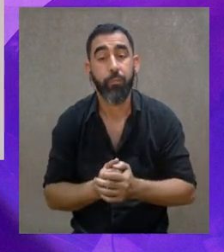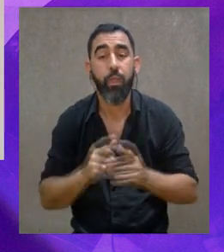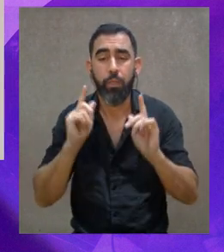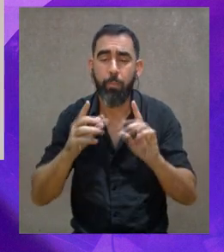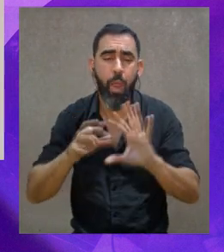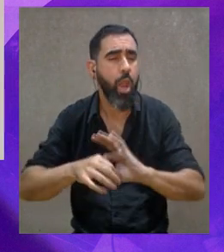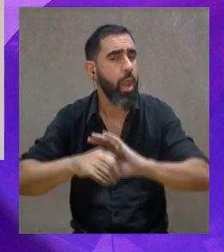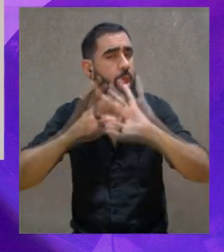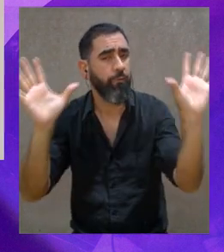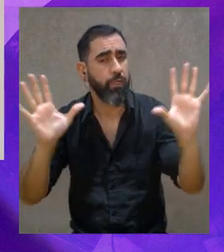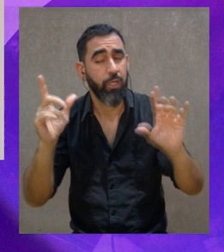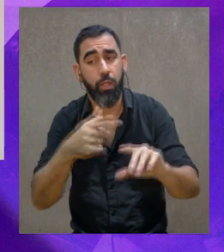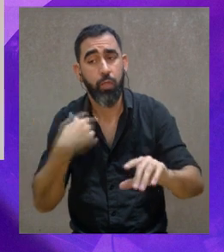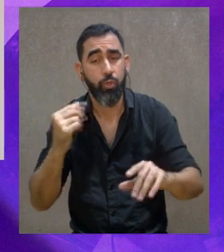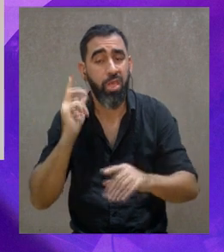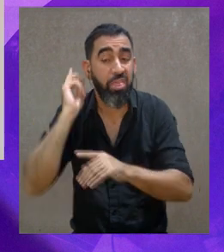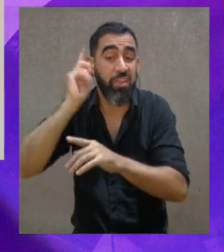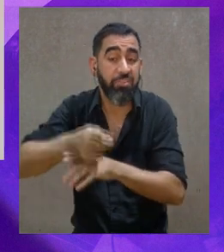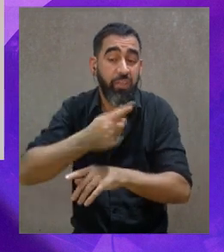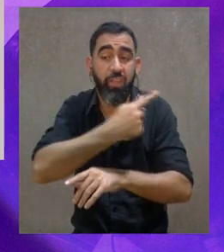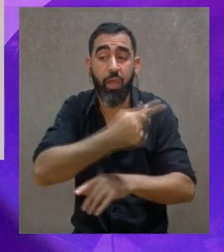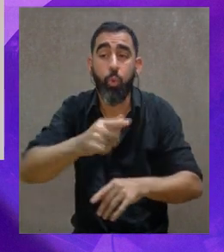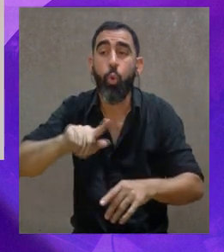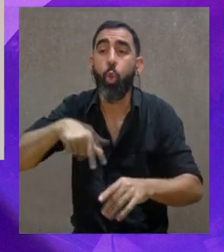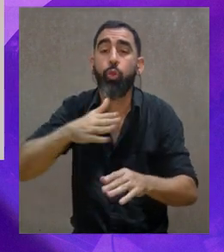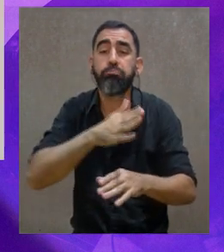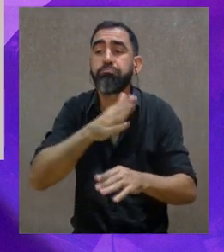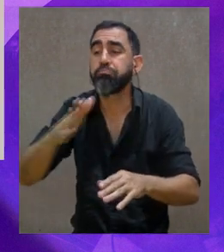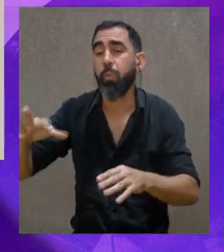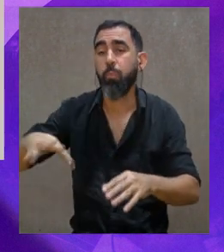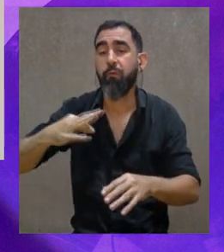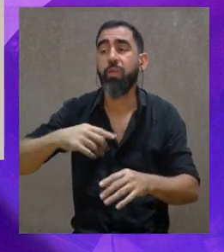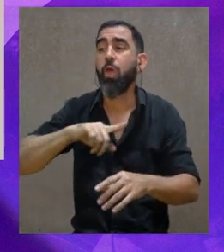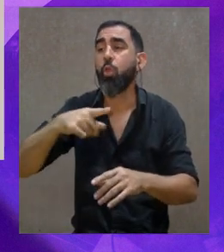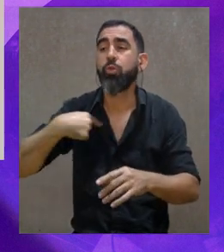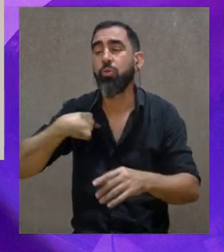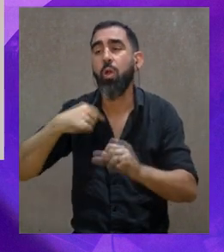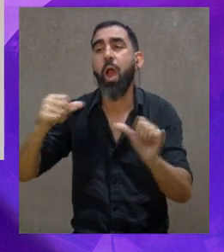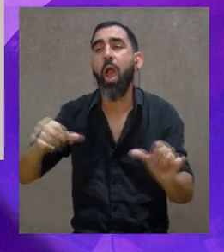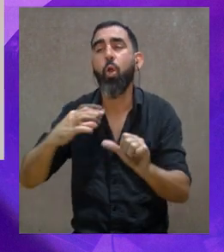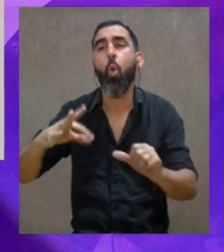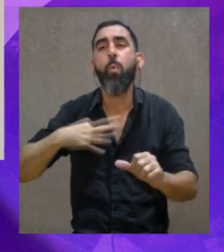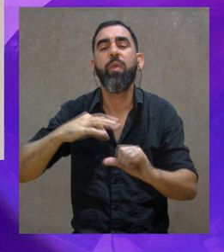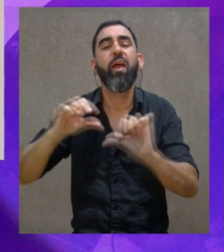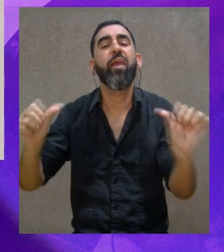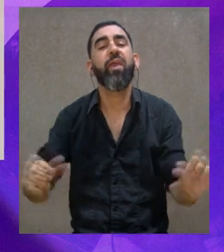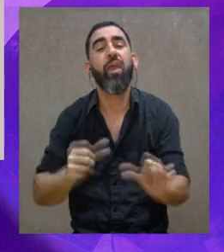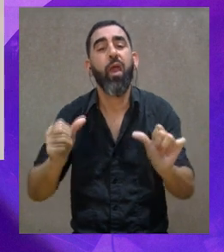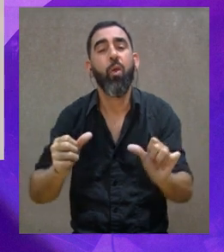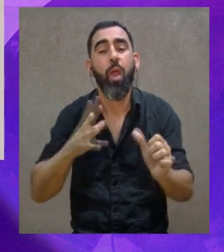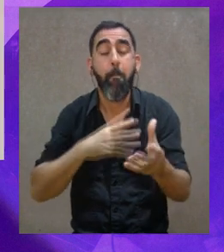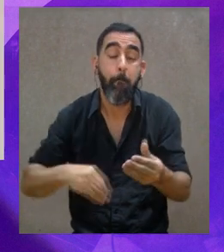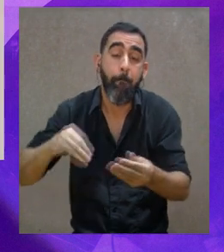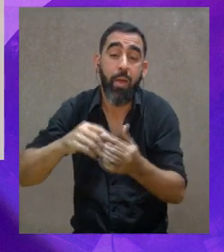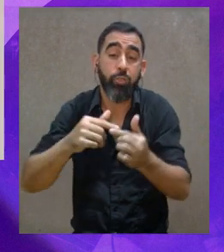concepción de lo que estamos, que somos pasajeros en este mundo, y de la concepción de lo que soy y lo que quiero ser para